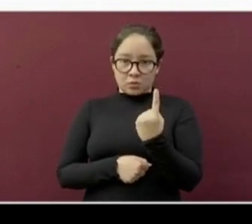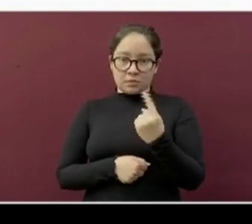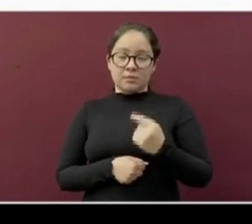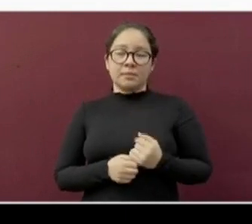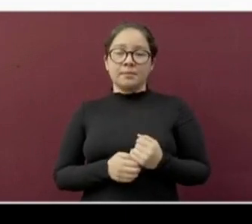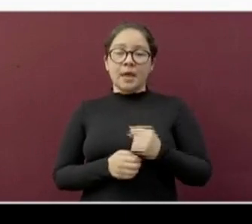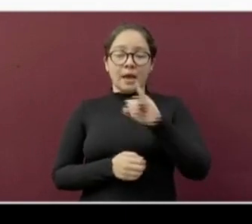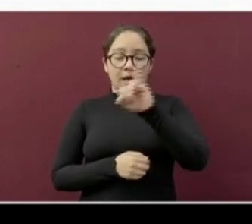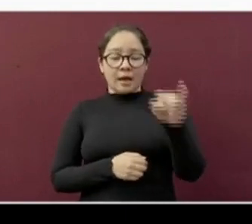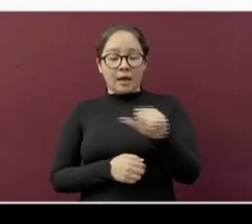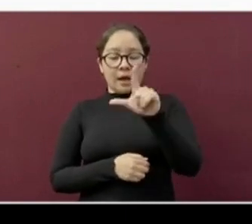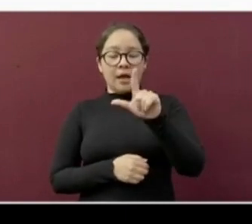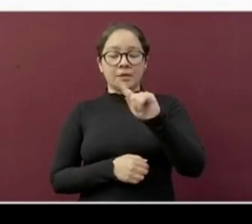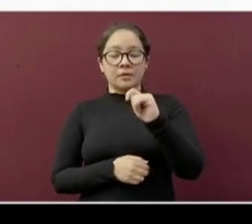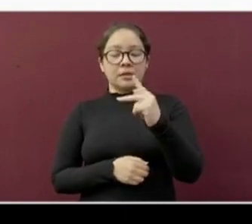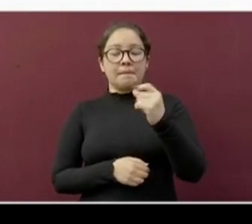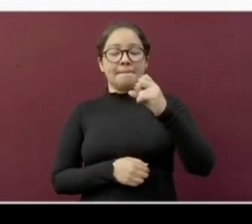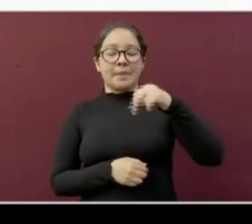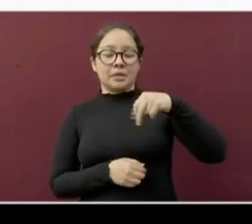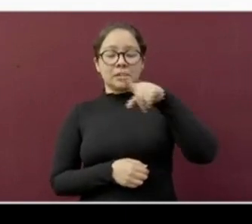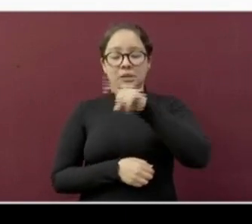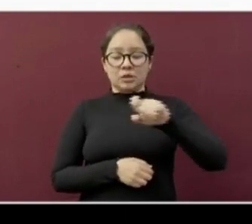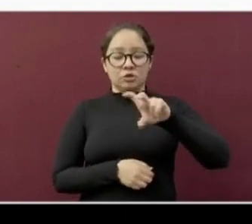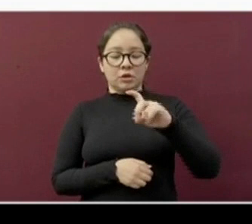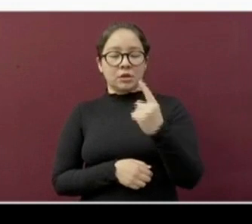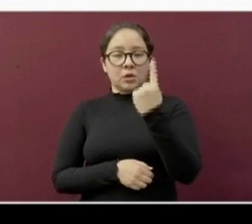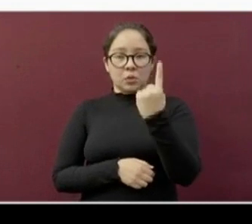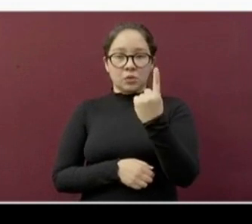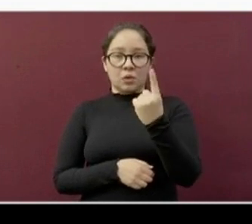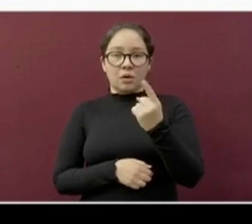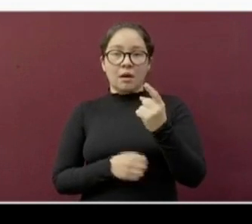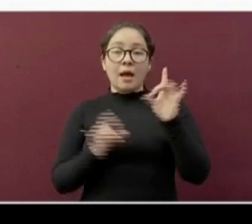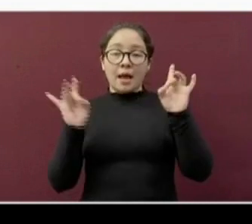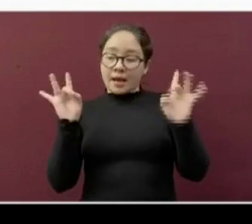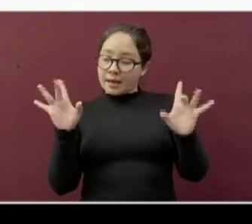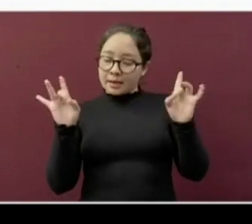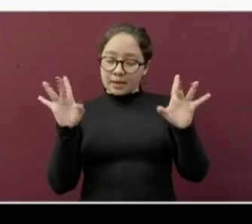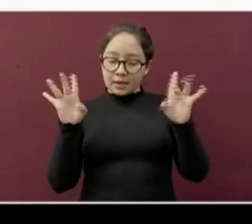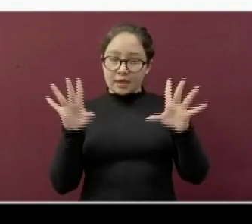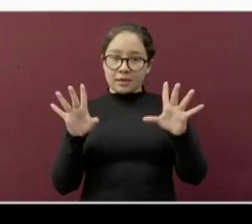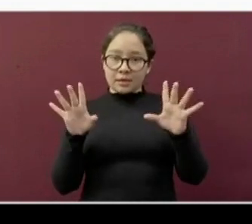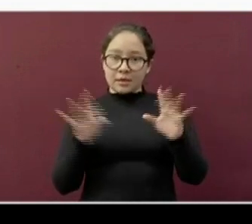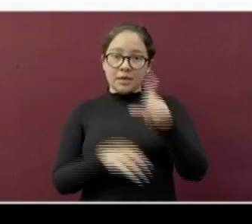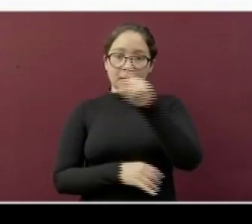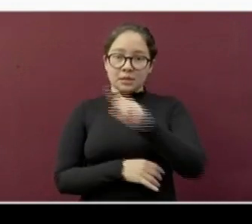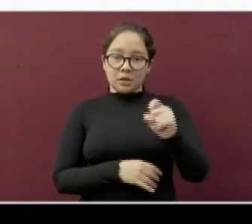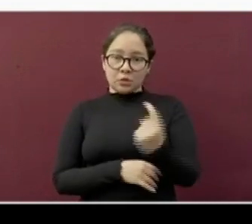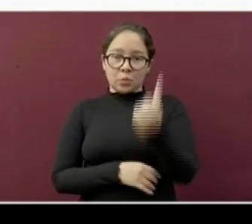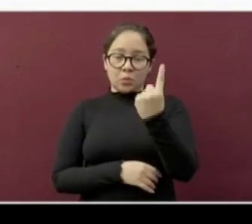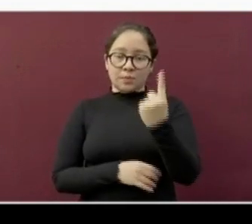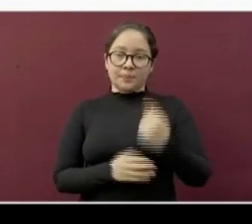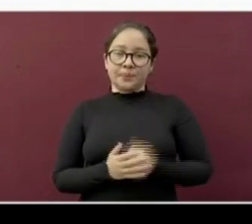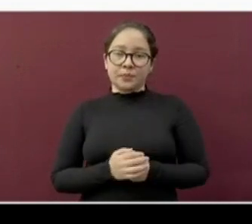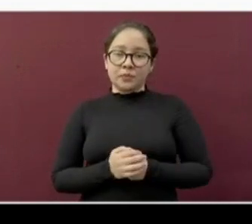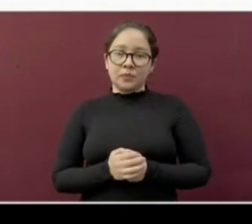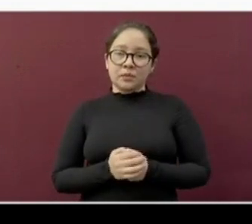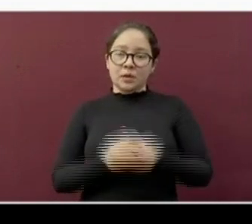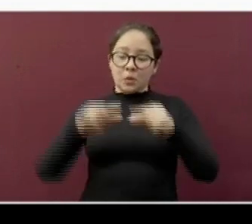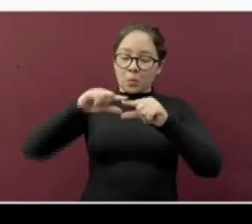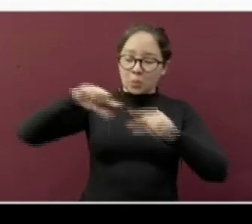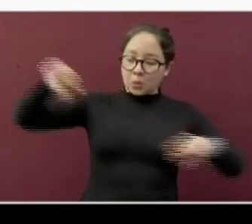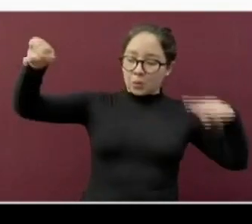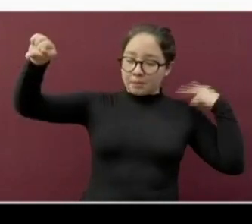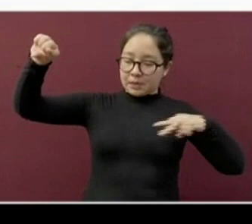Jaltipán, 131. Y ahora Ángeles Recabada, 101. Y en la región